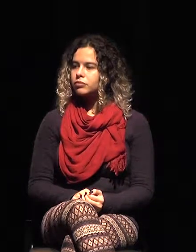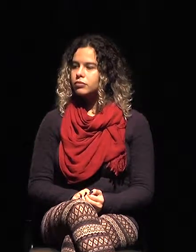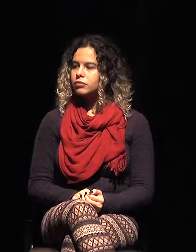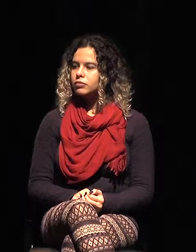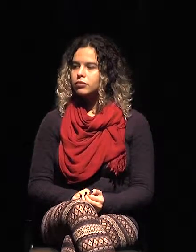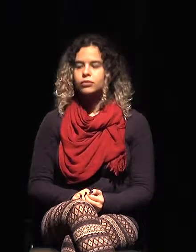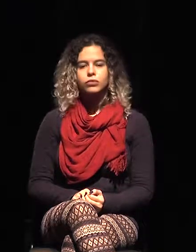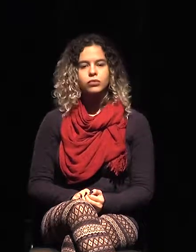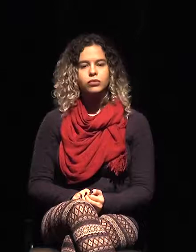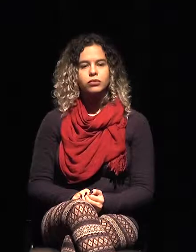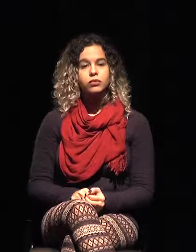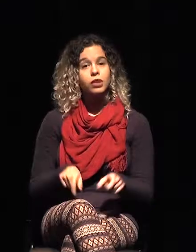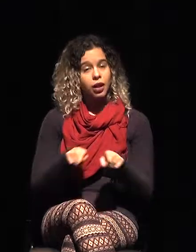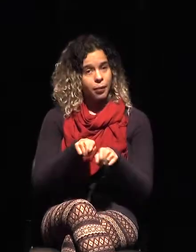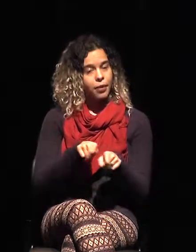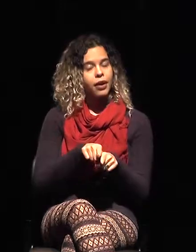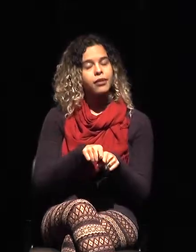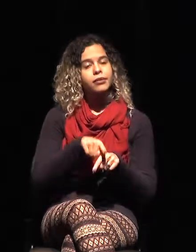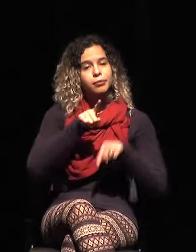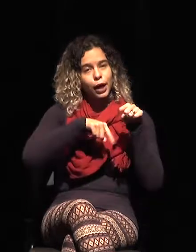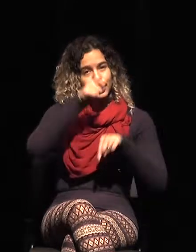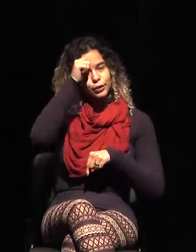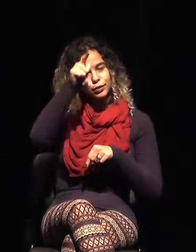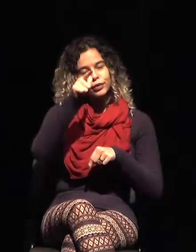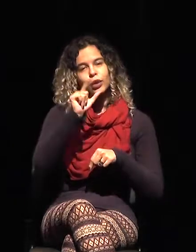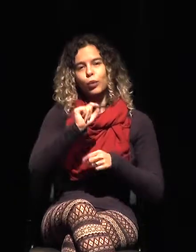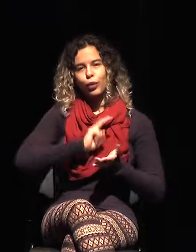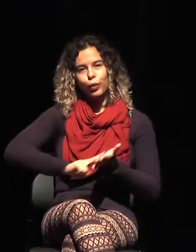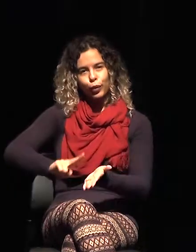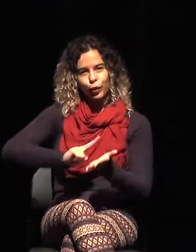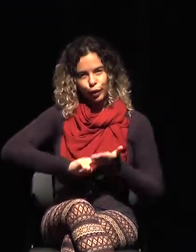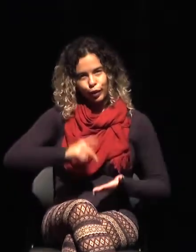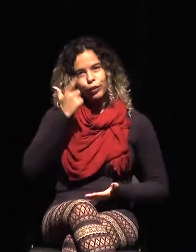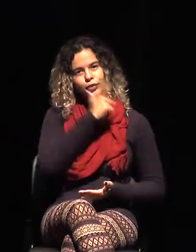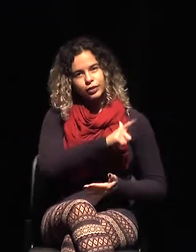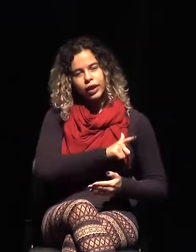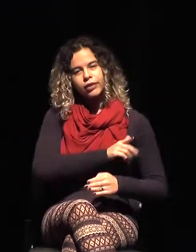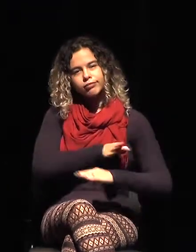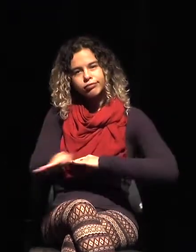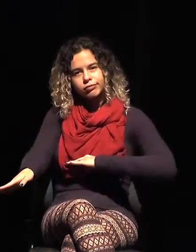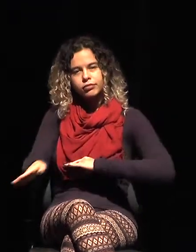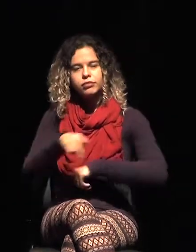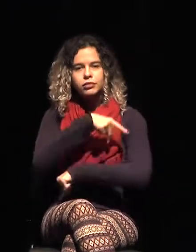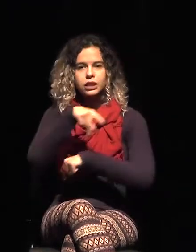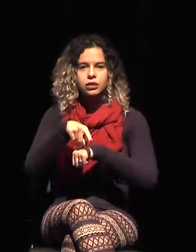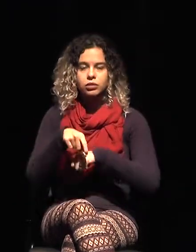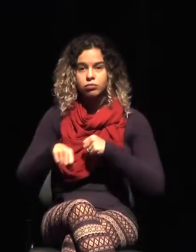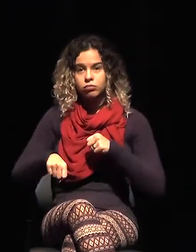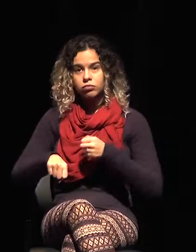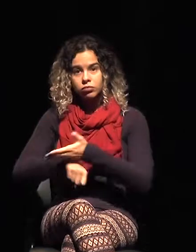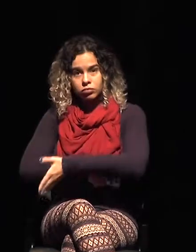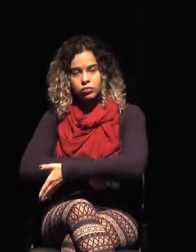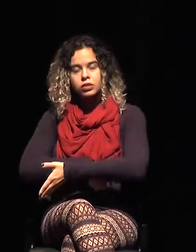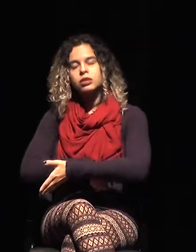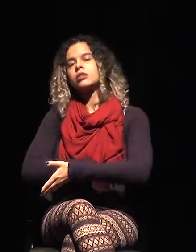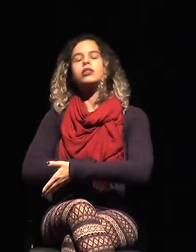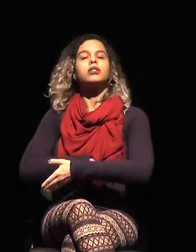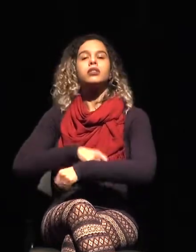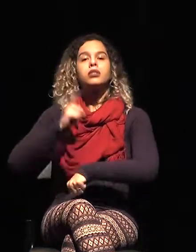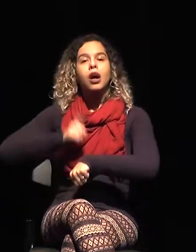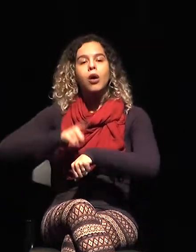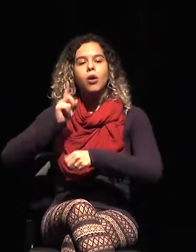por los correos. Y aquí, en el momento que entran en el país, envían como una mercancía doméstica.